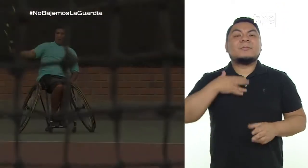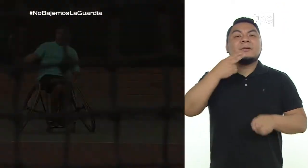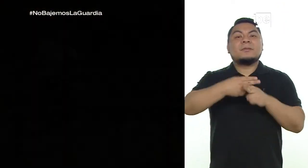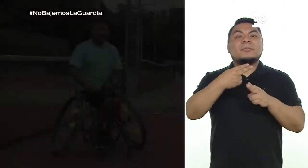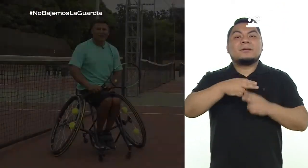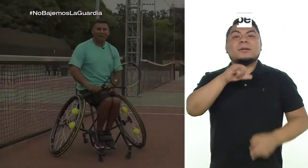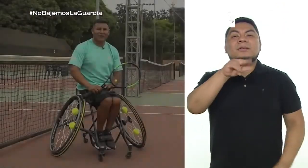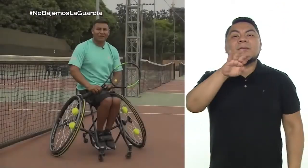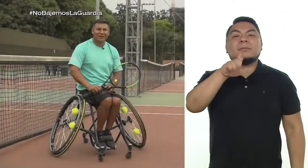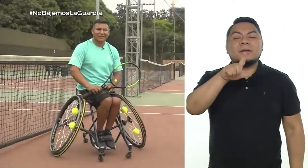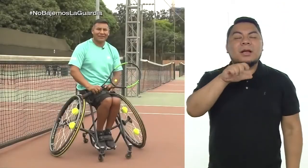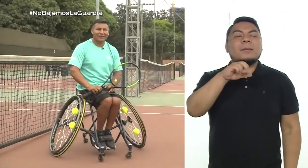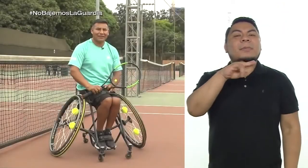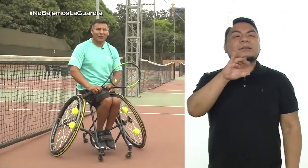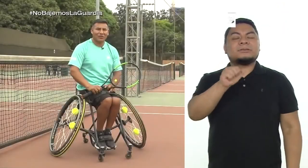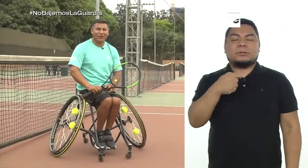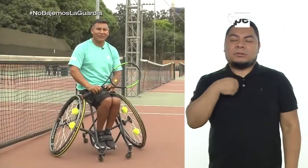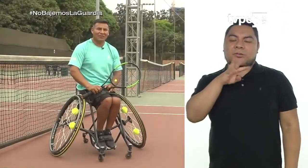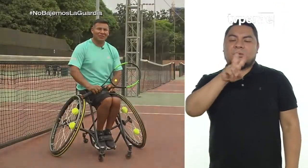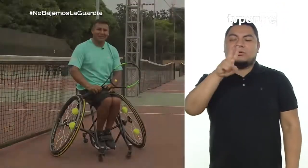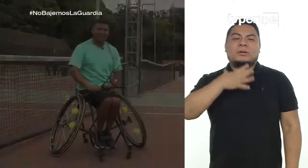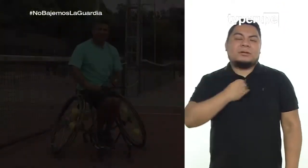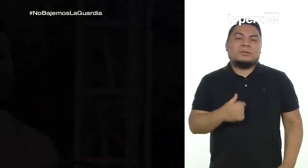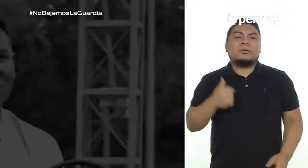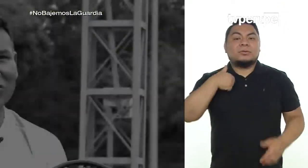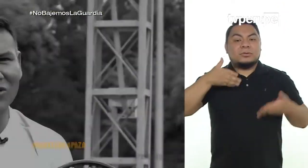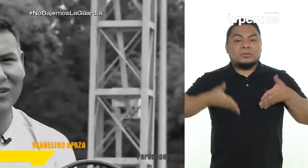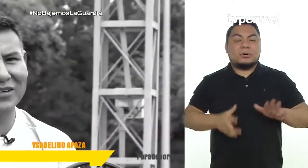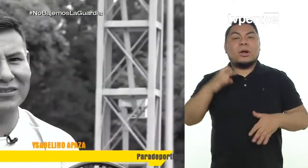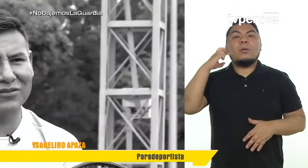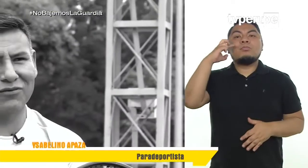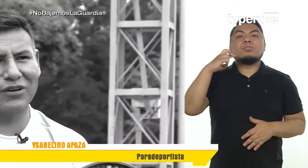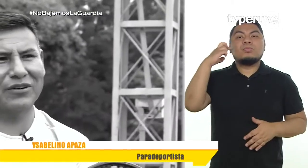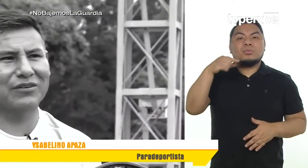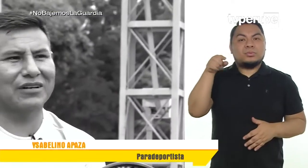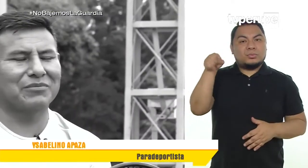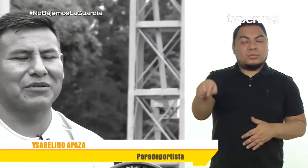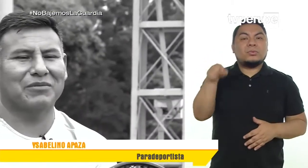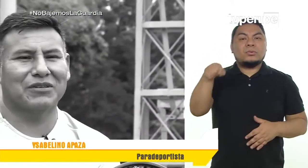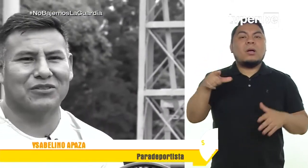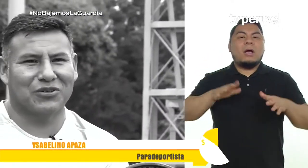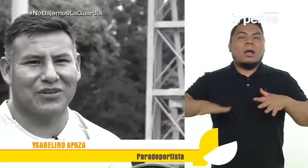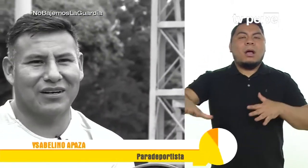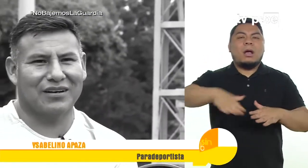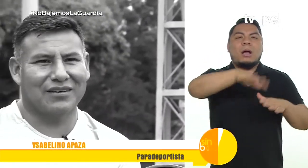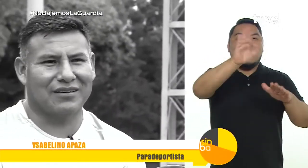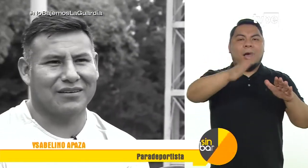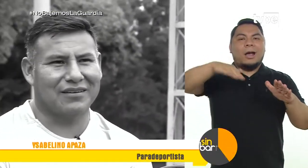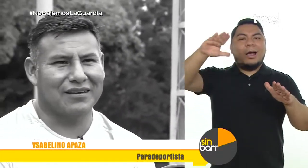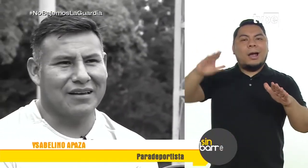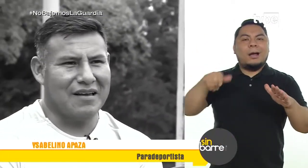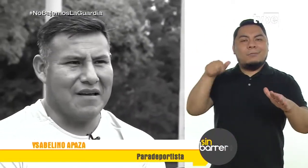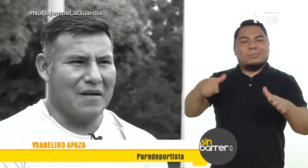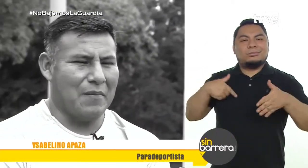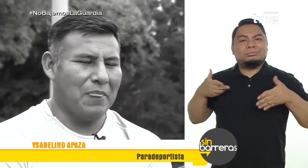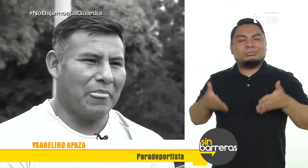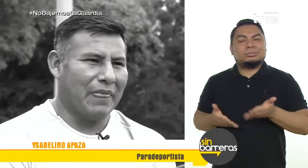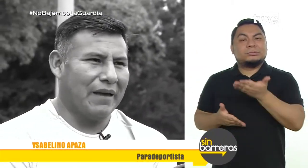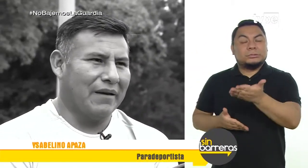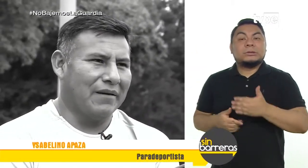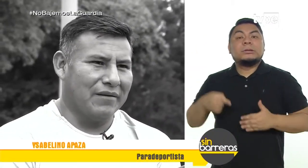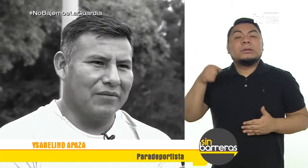Mi nombre es Isabelino Apasa y tengo 42 años. Yo nací en Puno, en el campo, y en ese